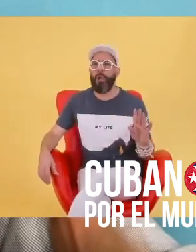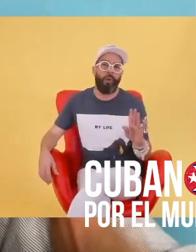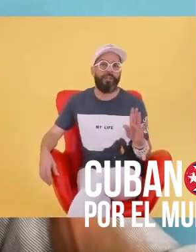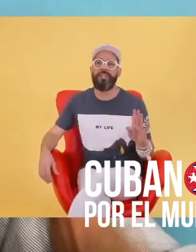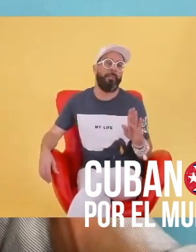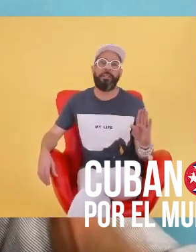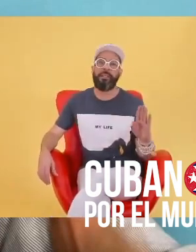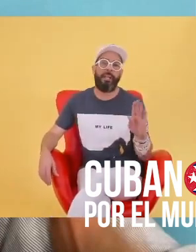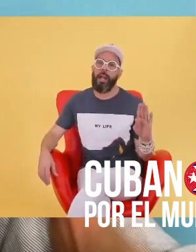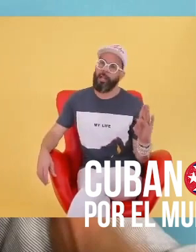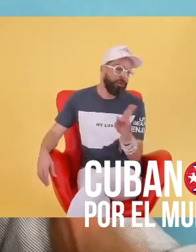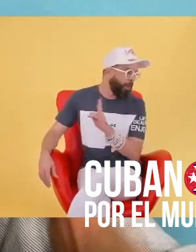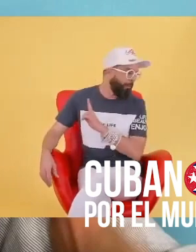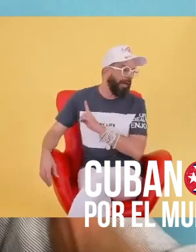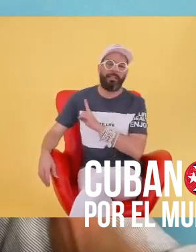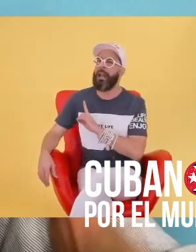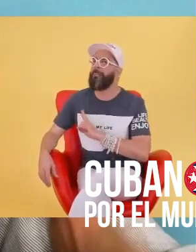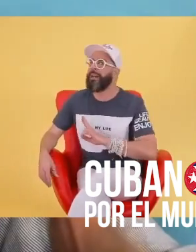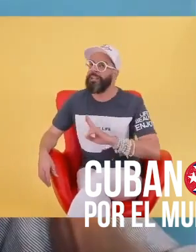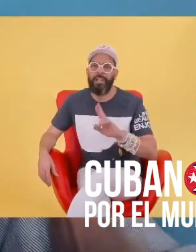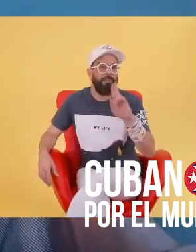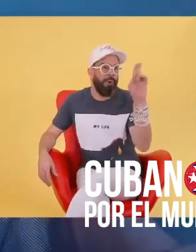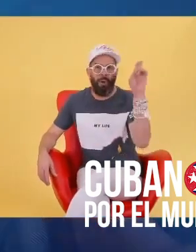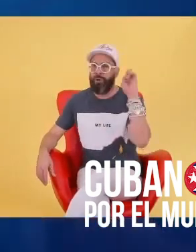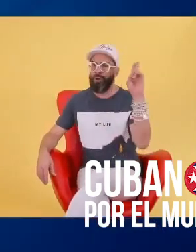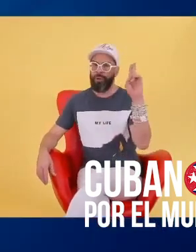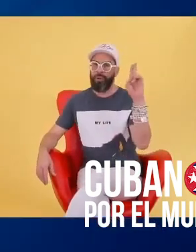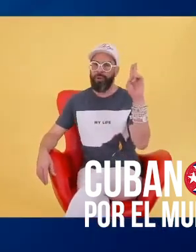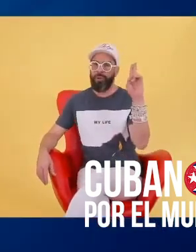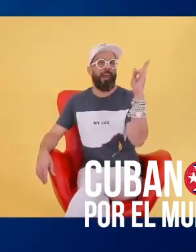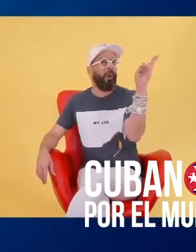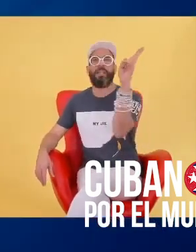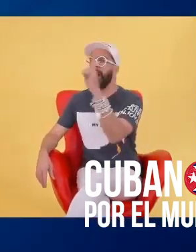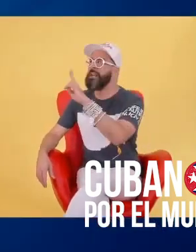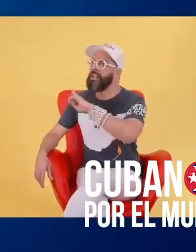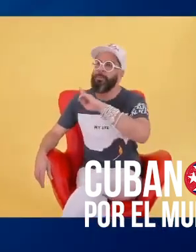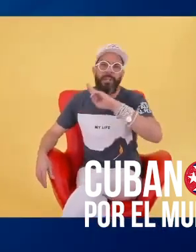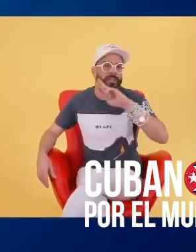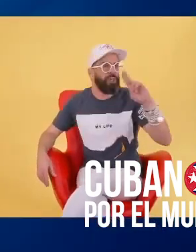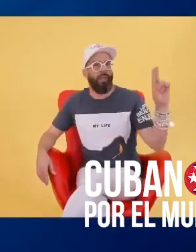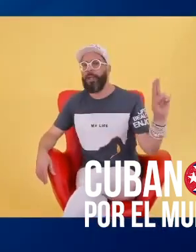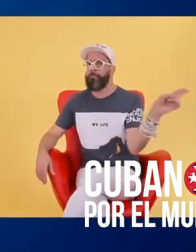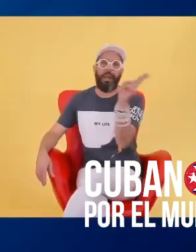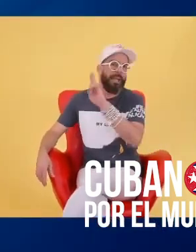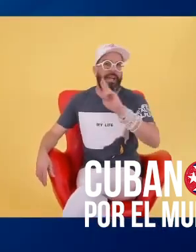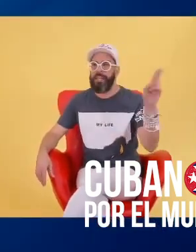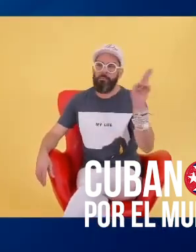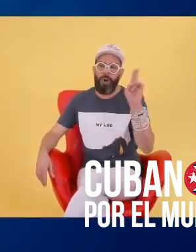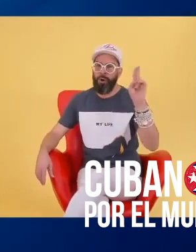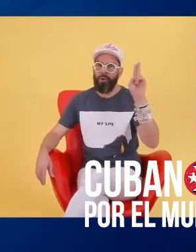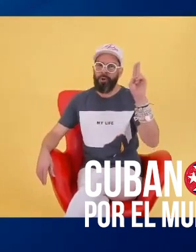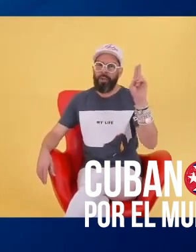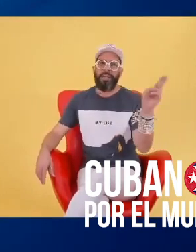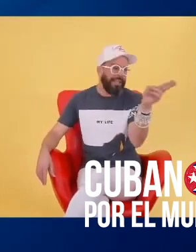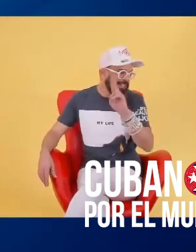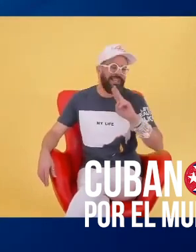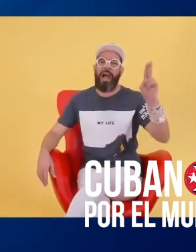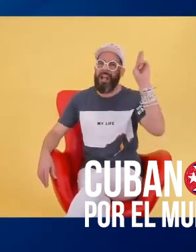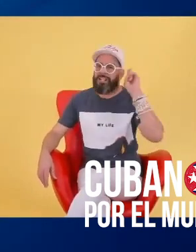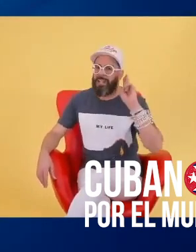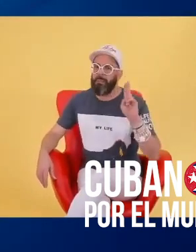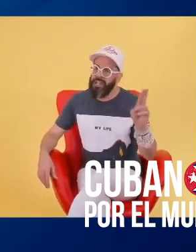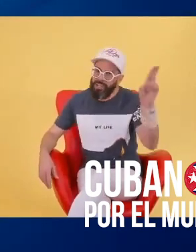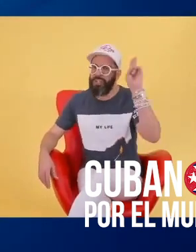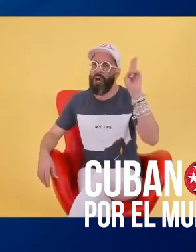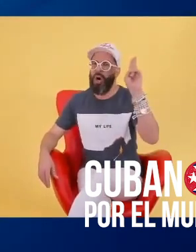preparado que no dice mentiras, que no se presta al amarillismo, que no está al servicio del imperialismo, que está